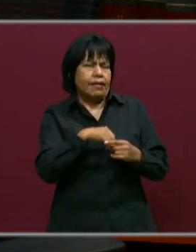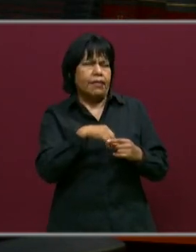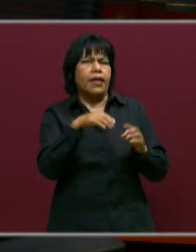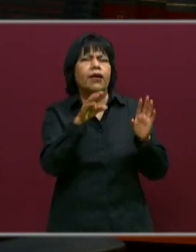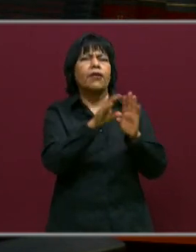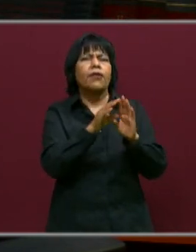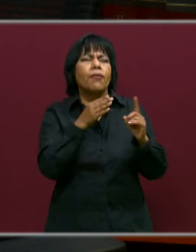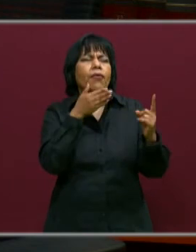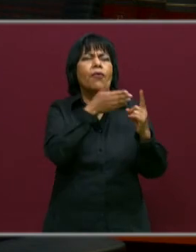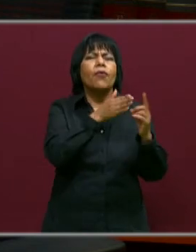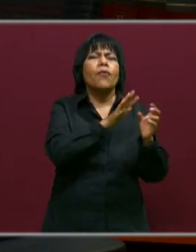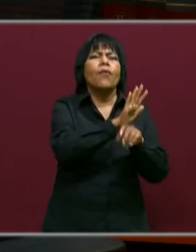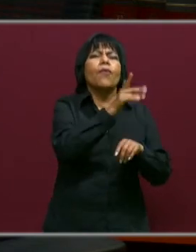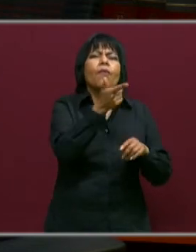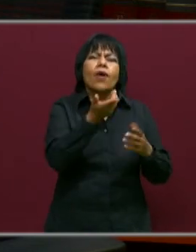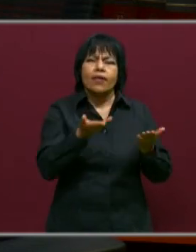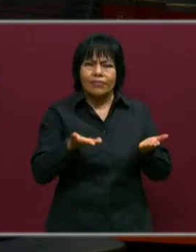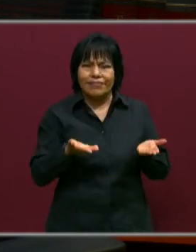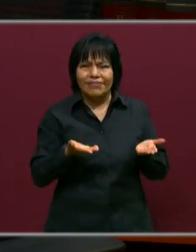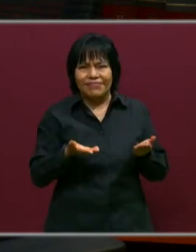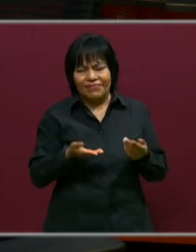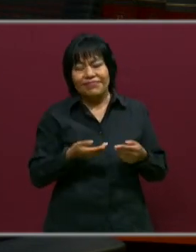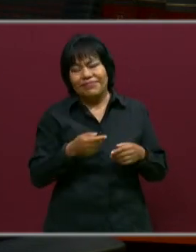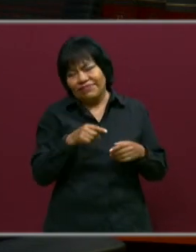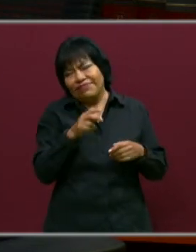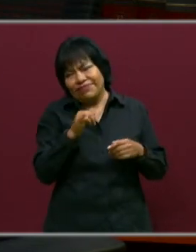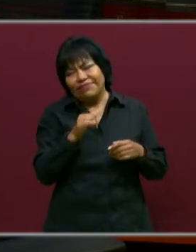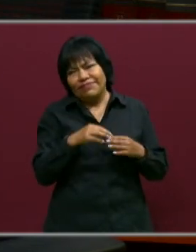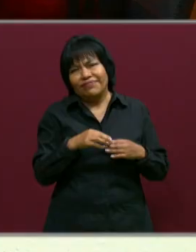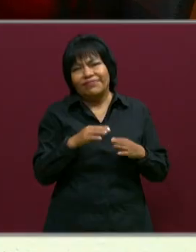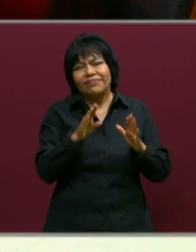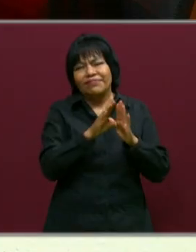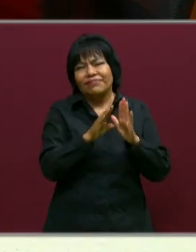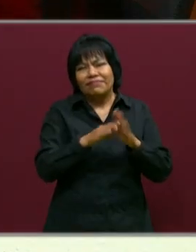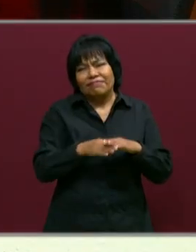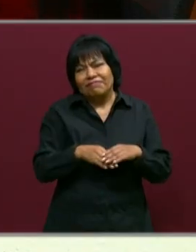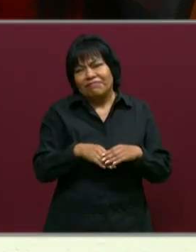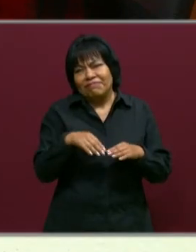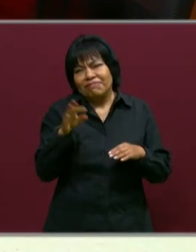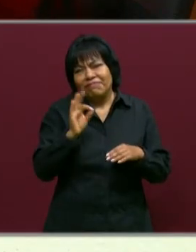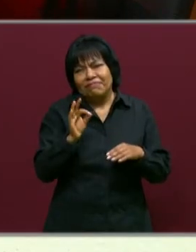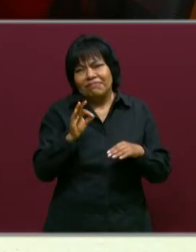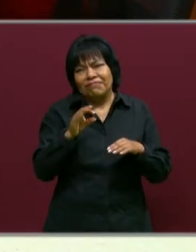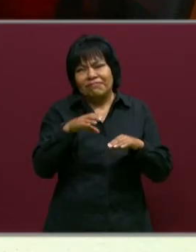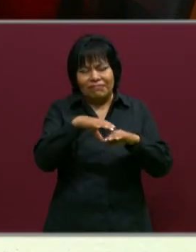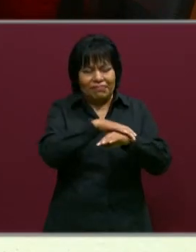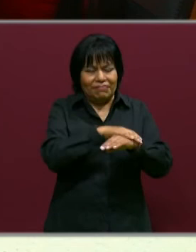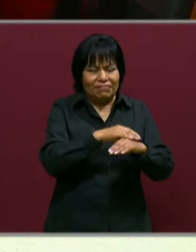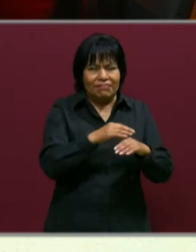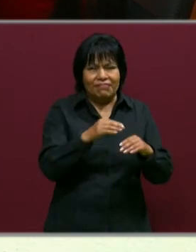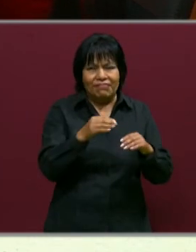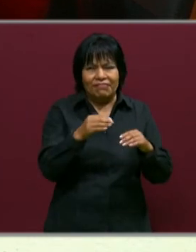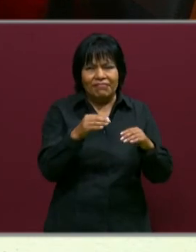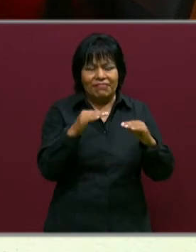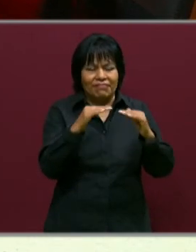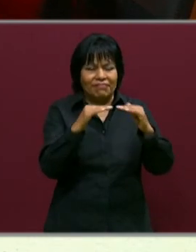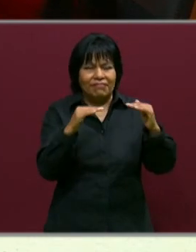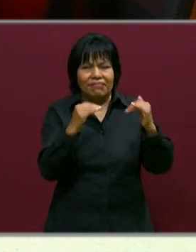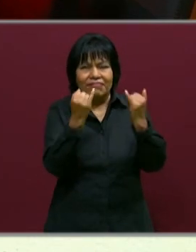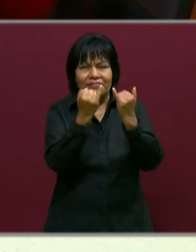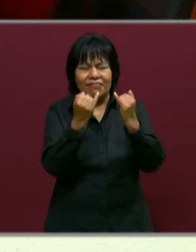logro de aprendizaje que ha obtenido nuestro alumno. Claro. Emparejar calcetines, me estoy imaginando, ¿no? Calcetines, las